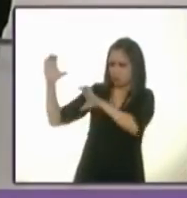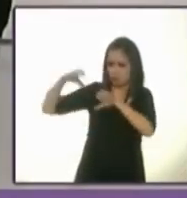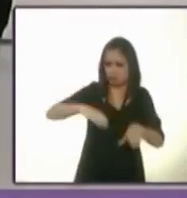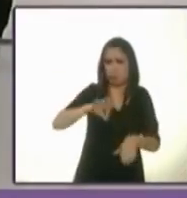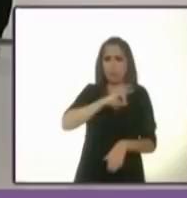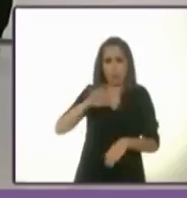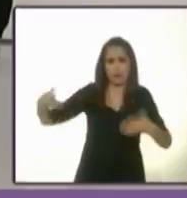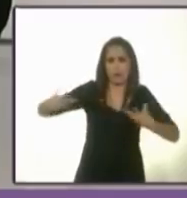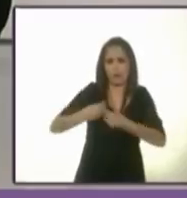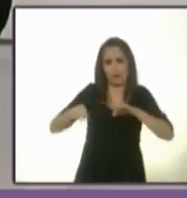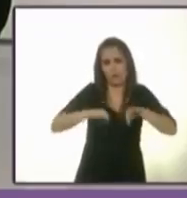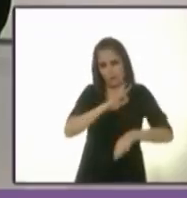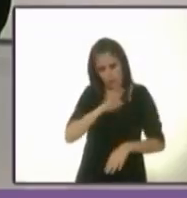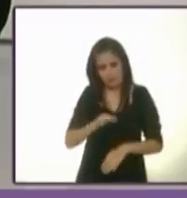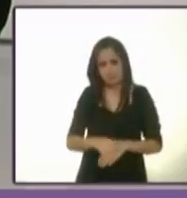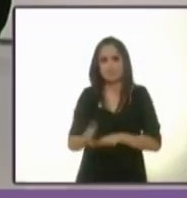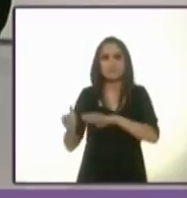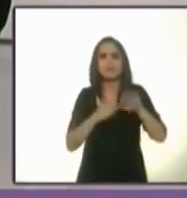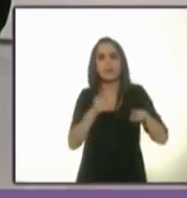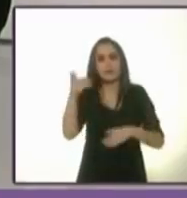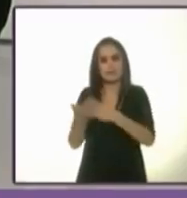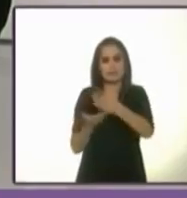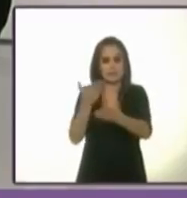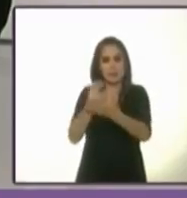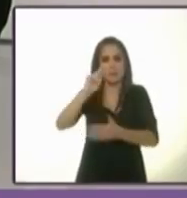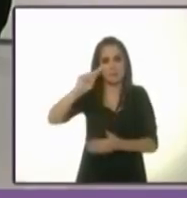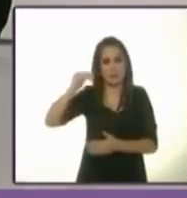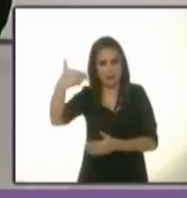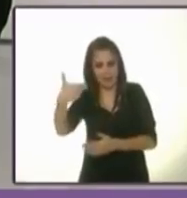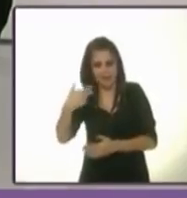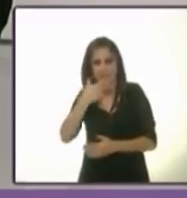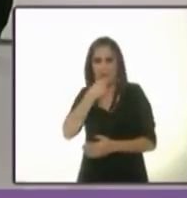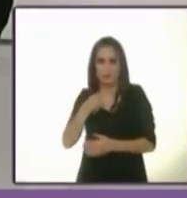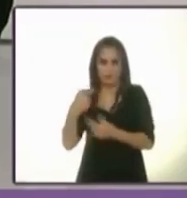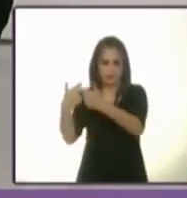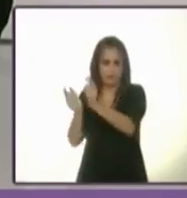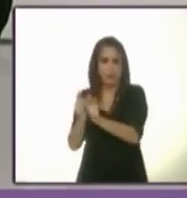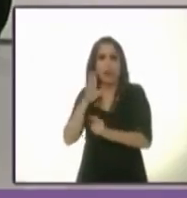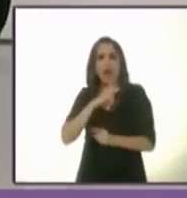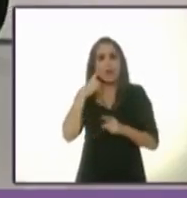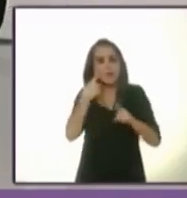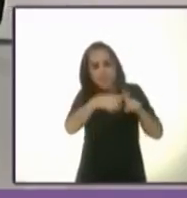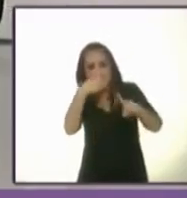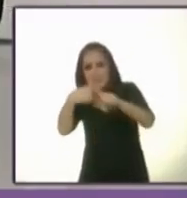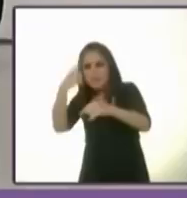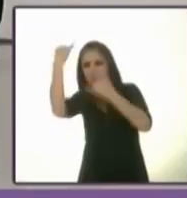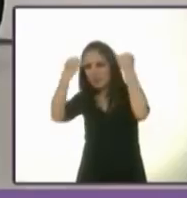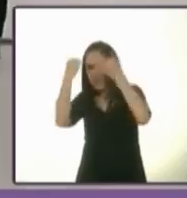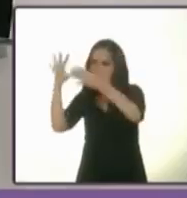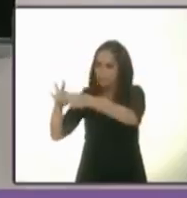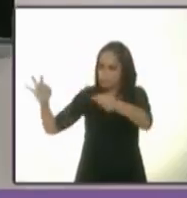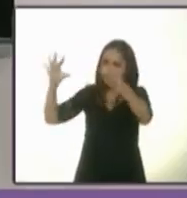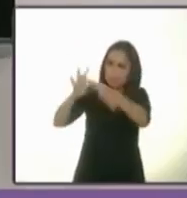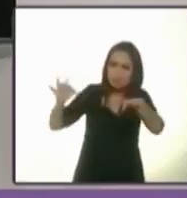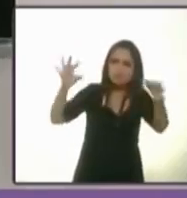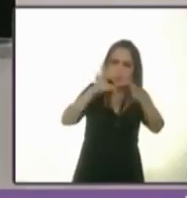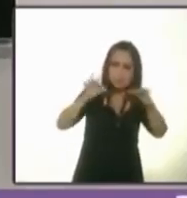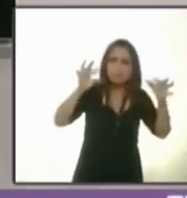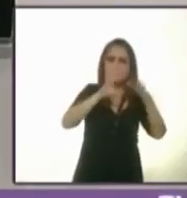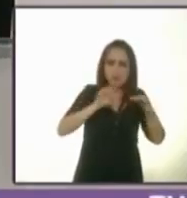Y justamente como lo plantea el candidato del Partido Humanista, veo que hay diversidad de ideas, por llamarlo de alguna forma, si no es que